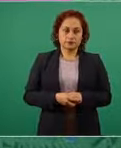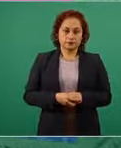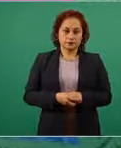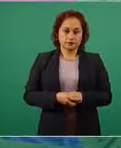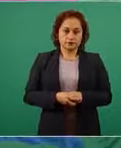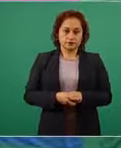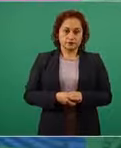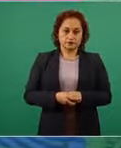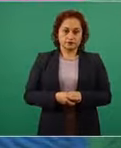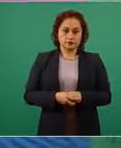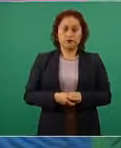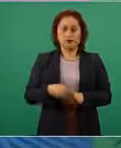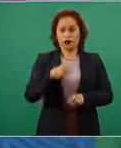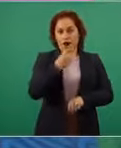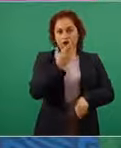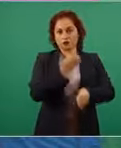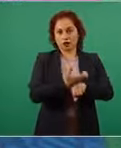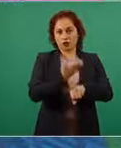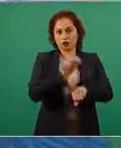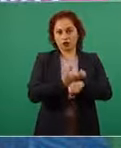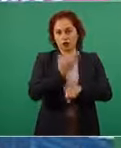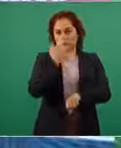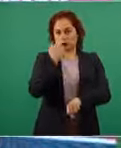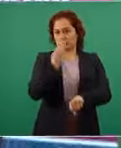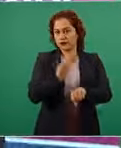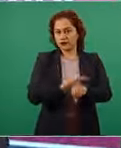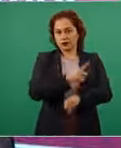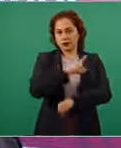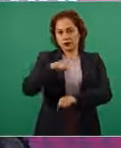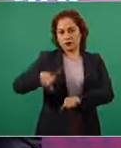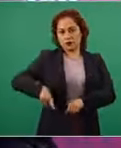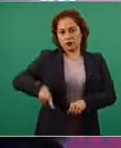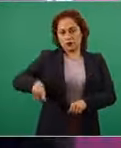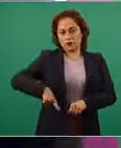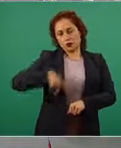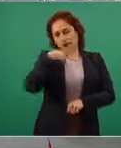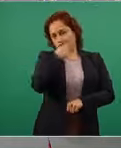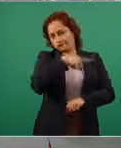del gobierno de Estados Unidos pero eso es un asunto que les corresponde a ellos